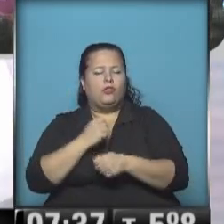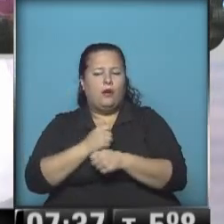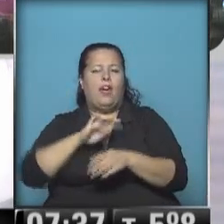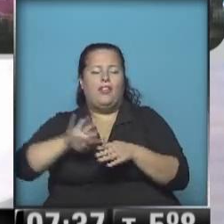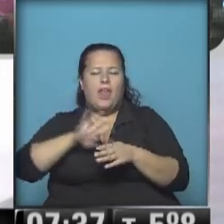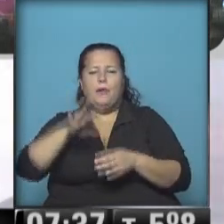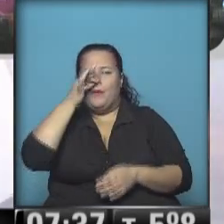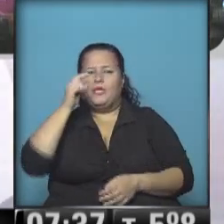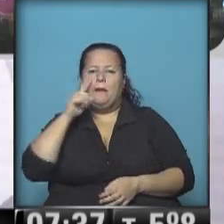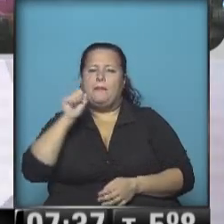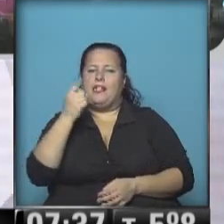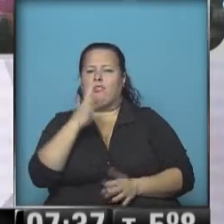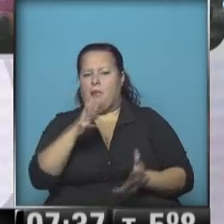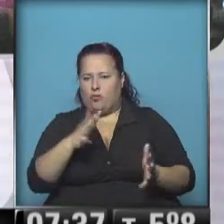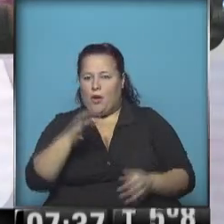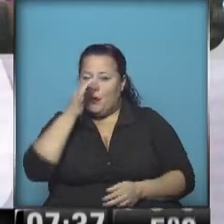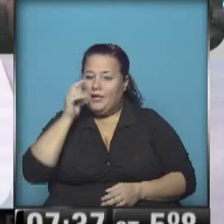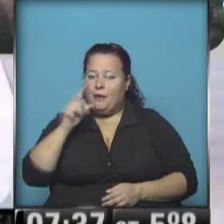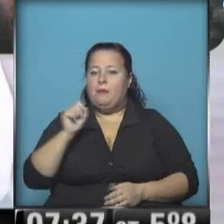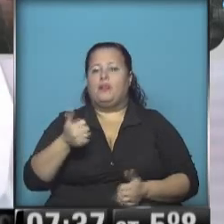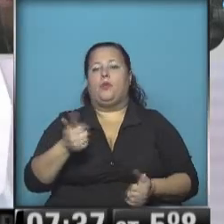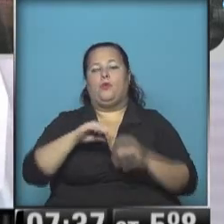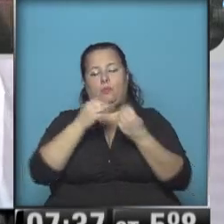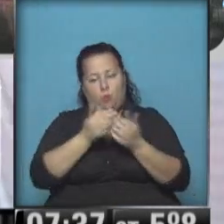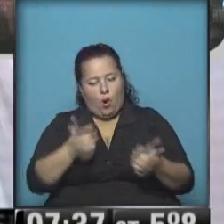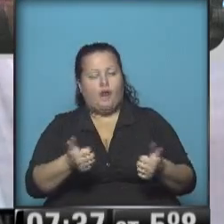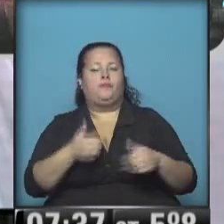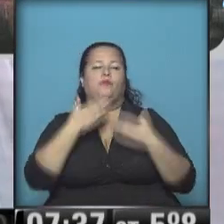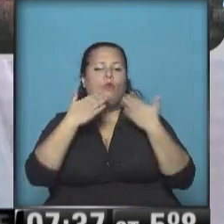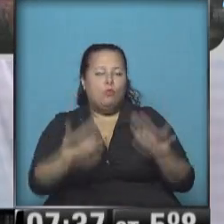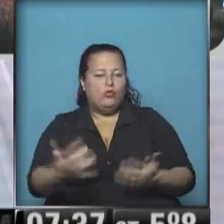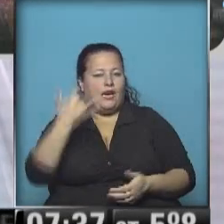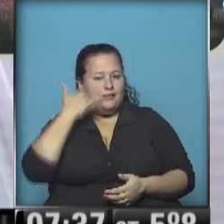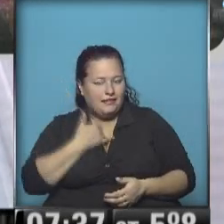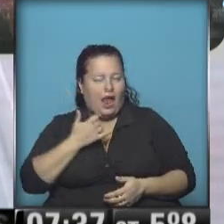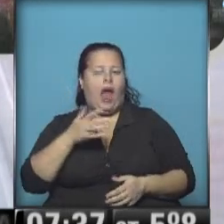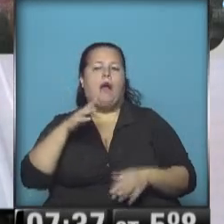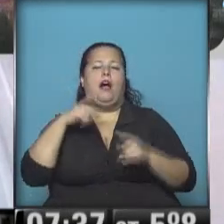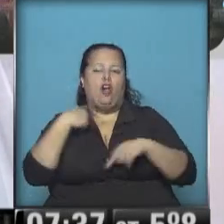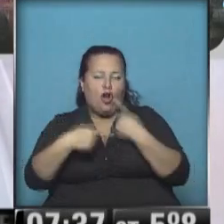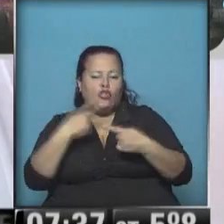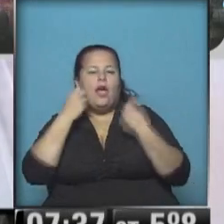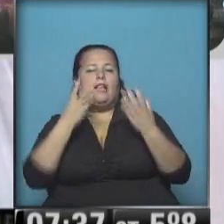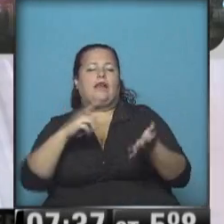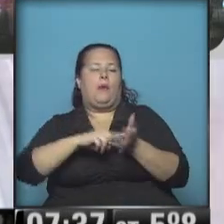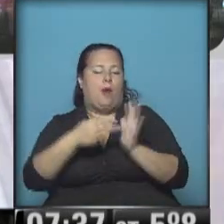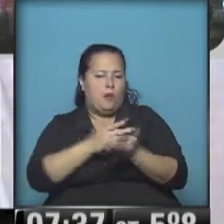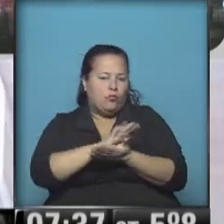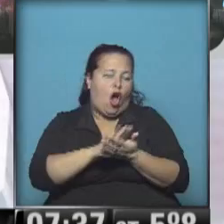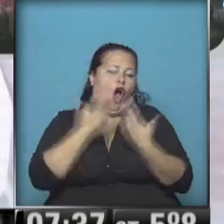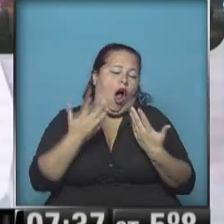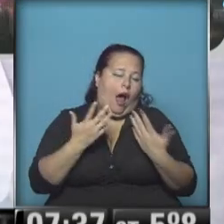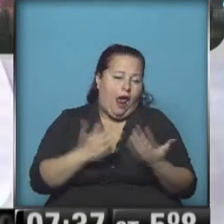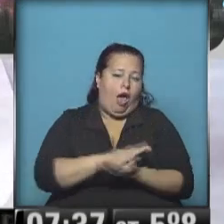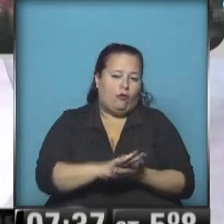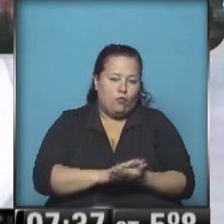debiendo 20 mil pesos aproximadamente. 20 mil pesos de promedio. Bueno, Mauricio, le agradecemos el contacto, vamos a seguir de cerca el conflicto, y esperemos una